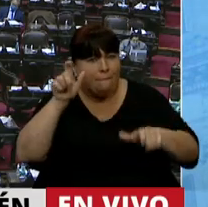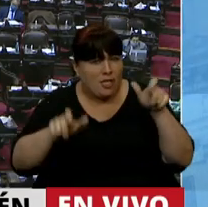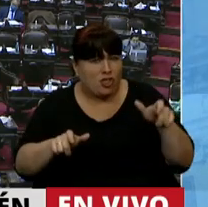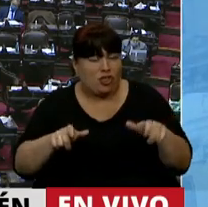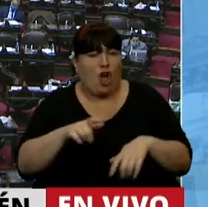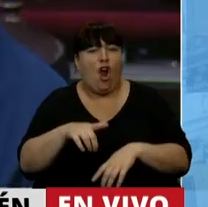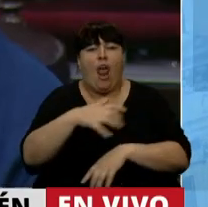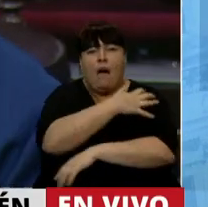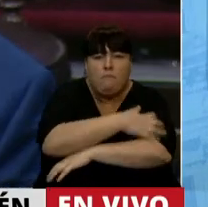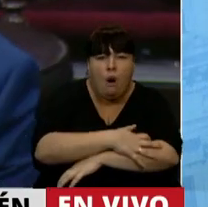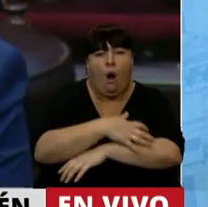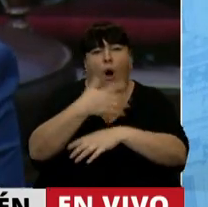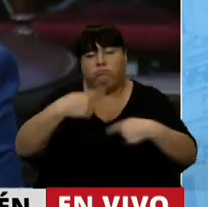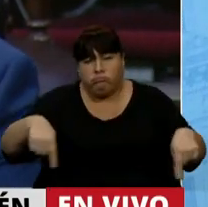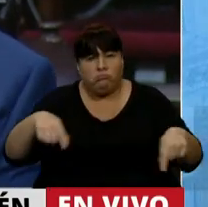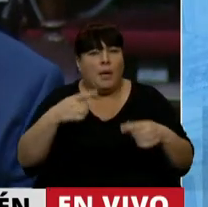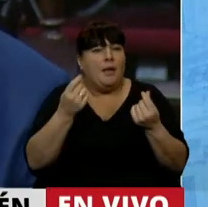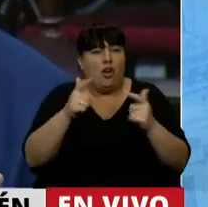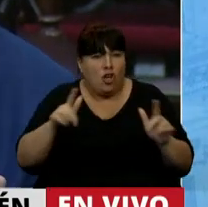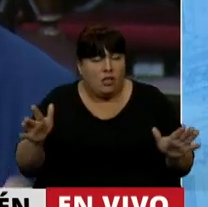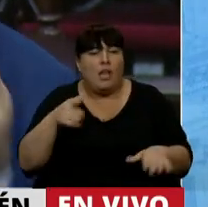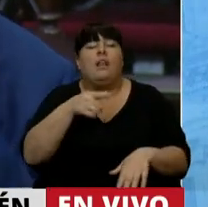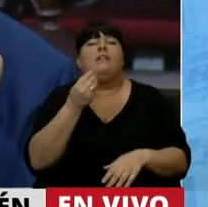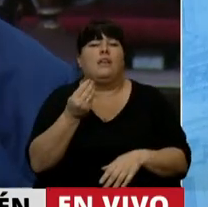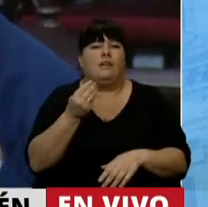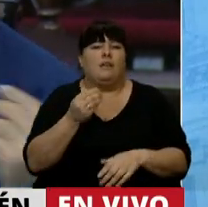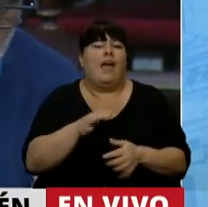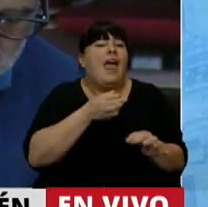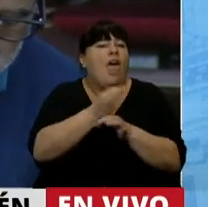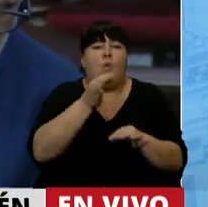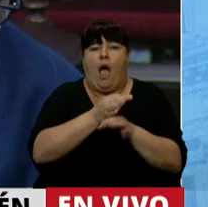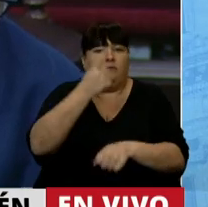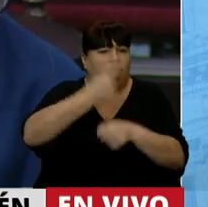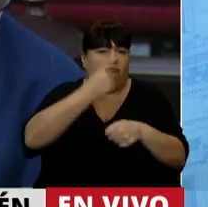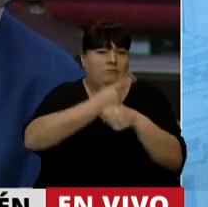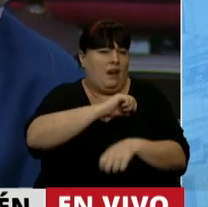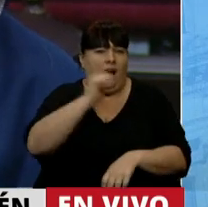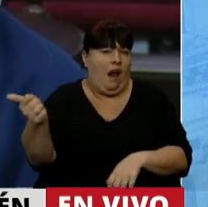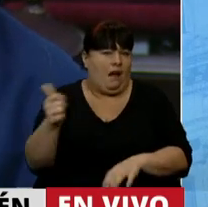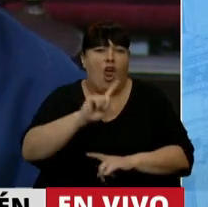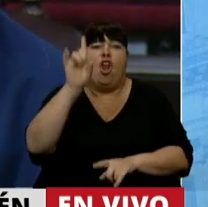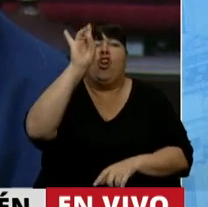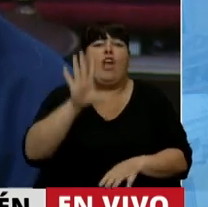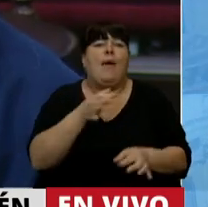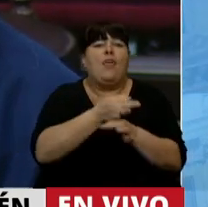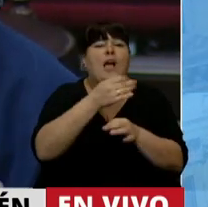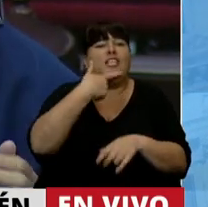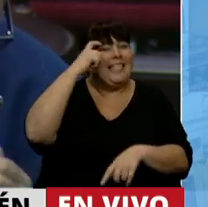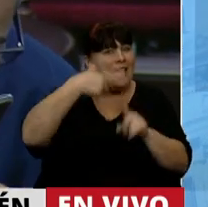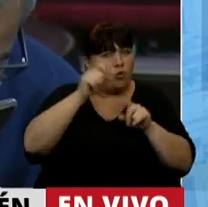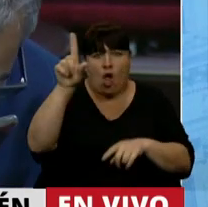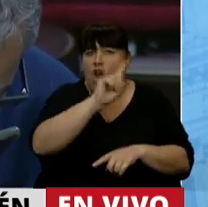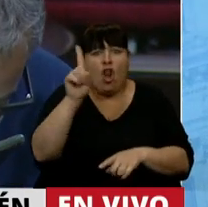en condiciones vulnerables y de bajos recursos es la educación. No solo la educación sexual,